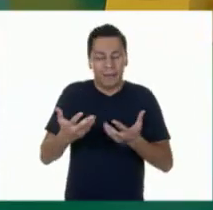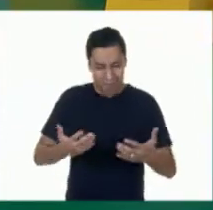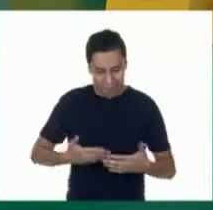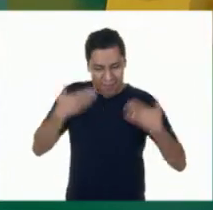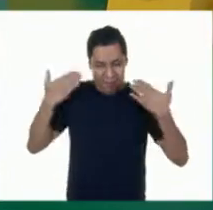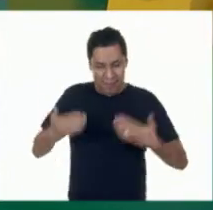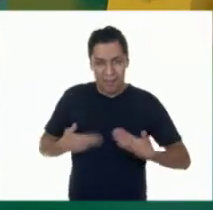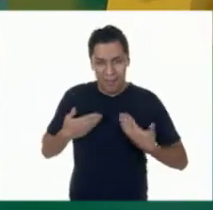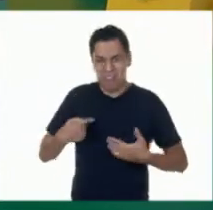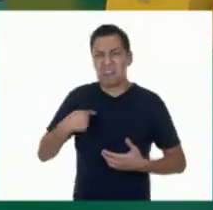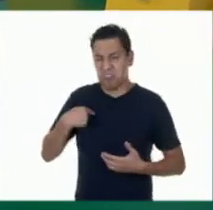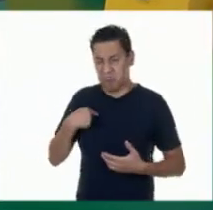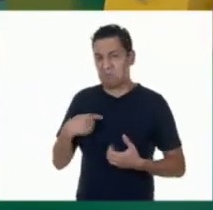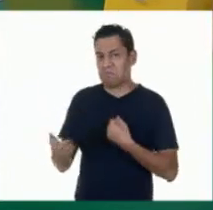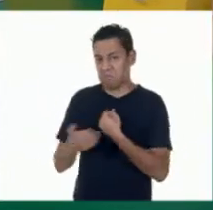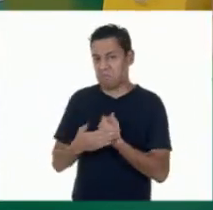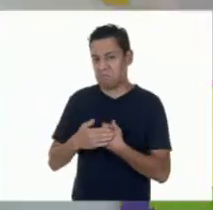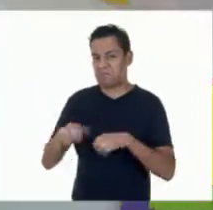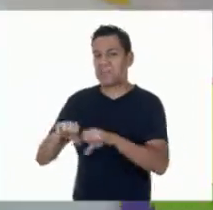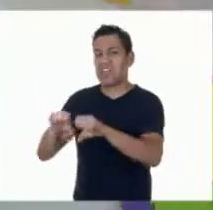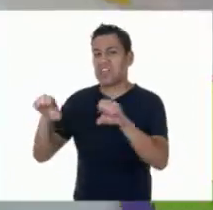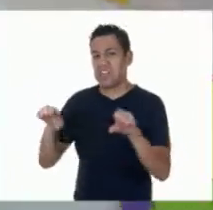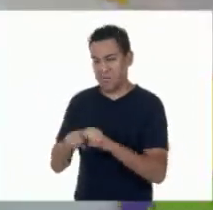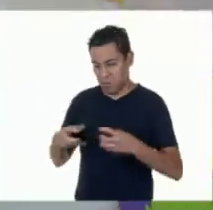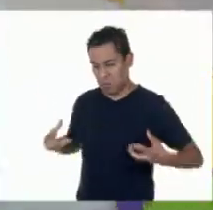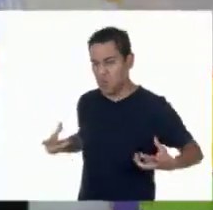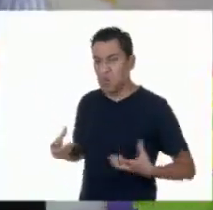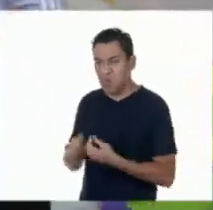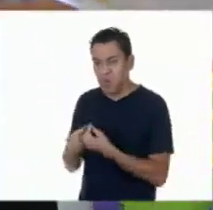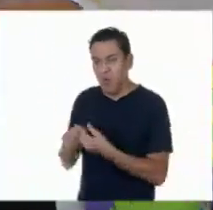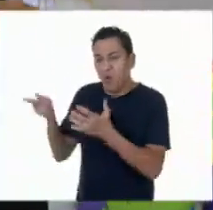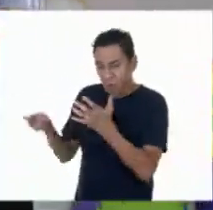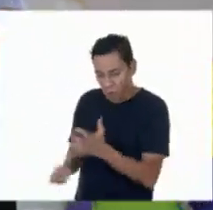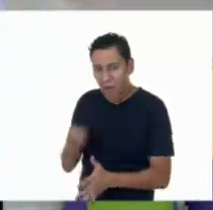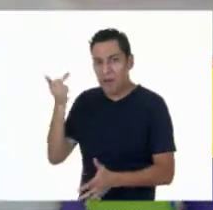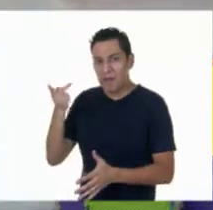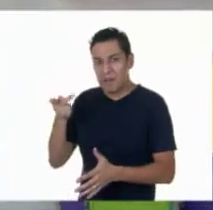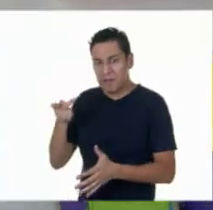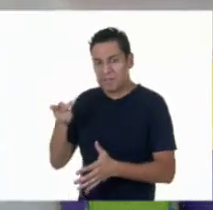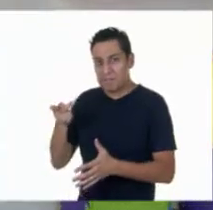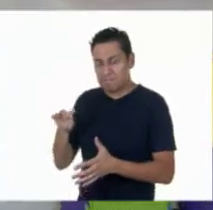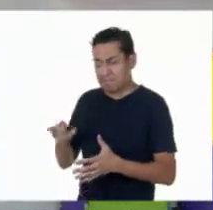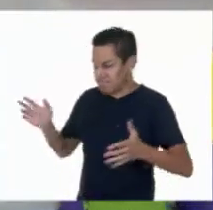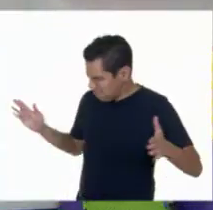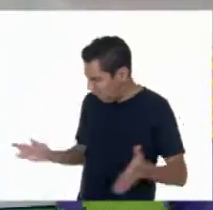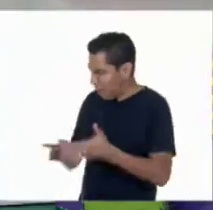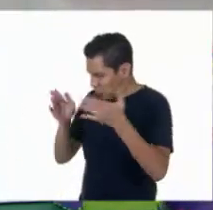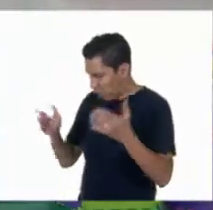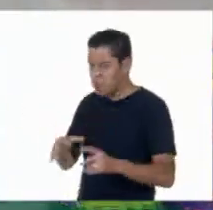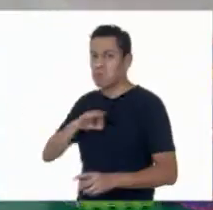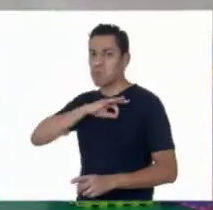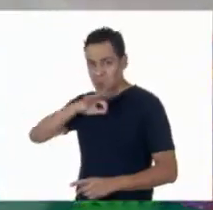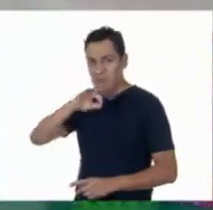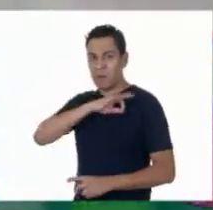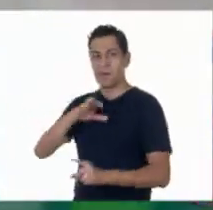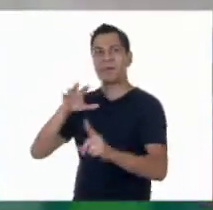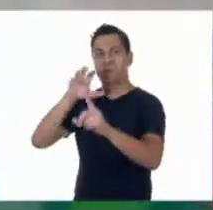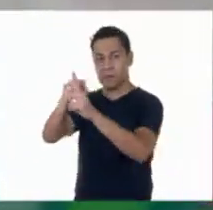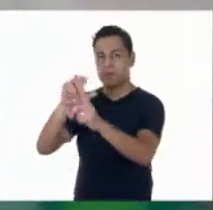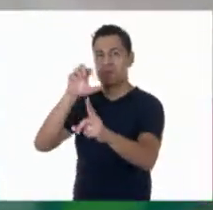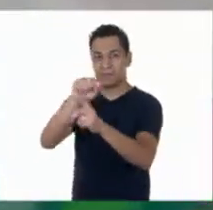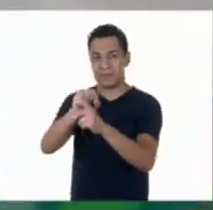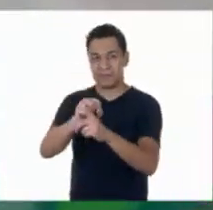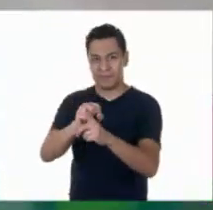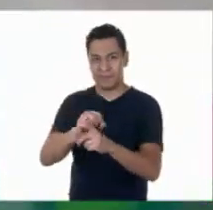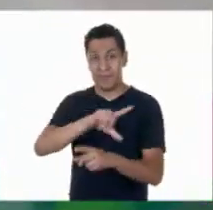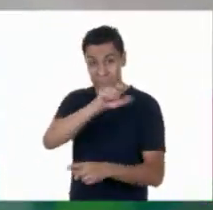que nos sigan motivando para seguir animados. Yo creo que regular esta emoción nos dará muy buenos resultados al final de la temporada.